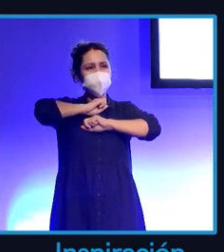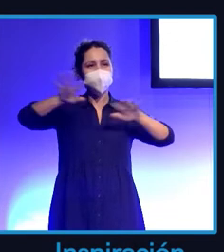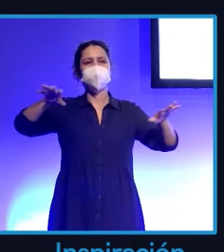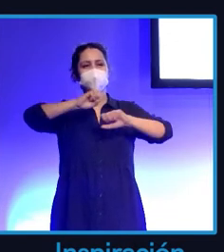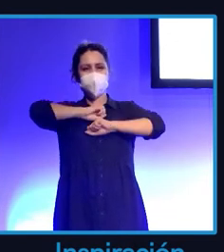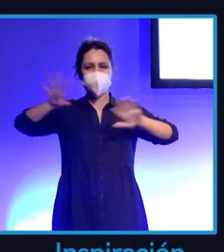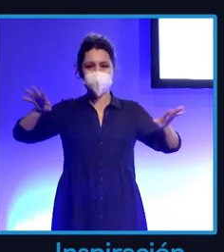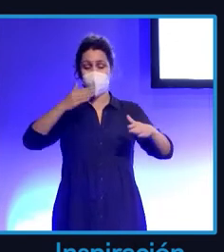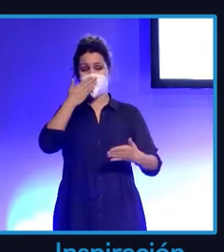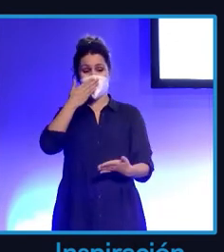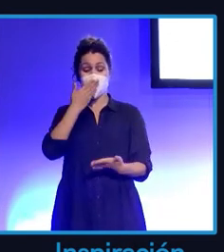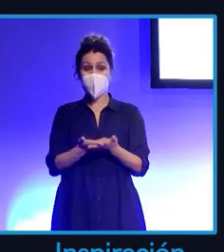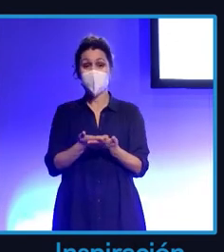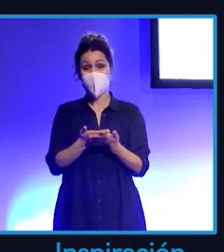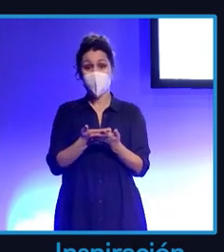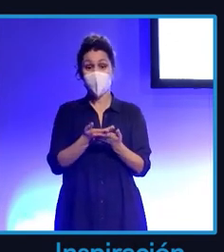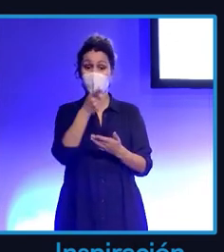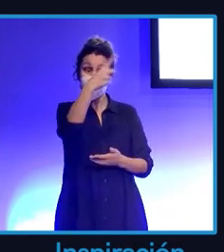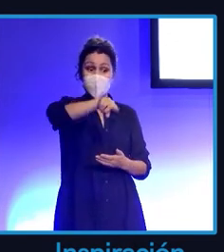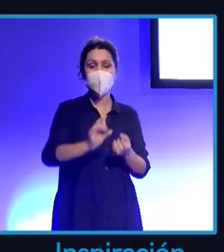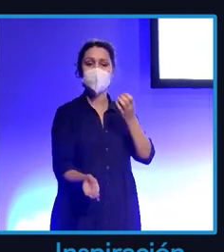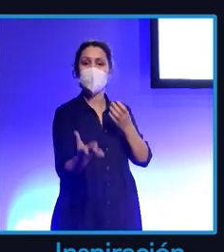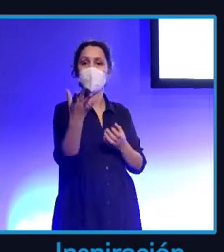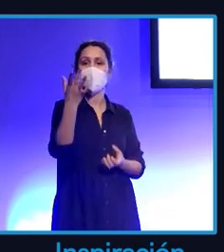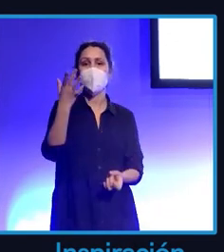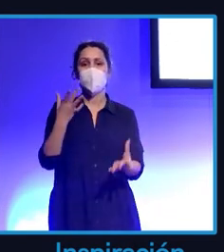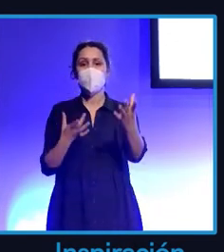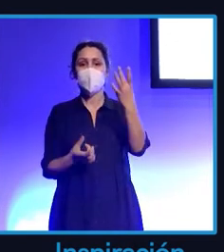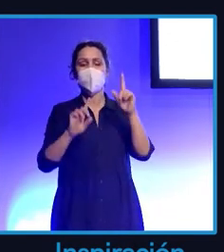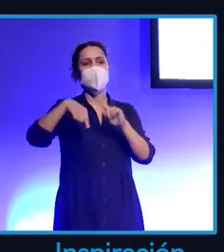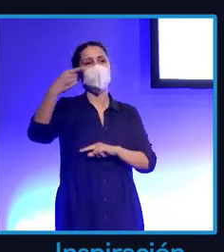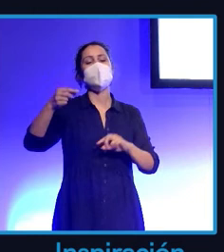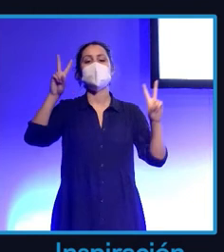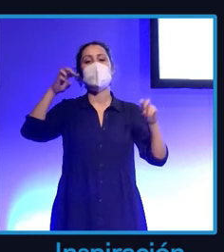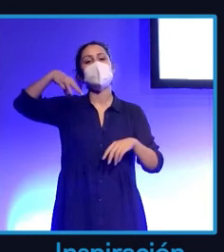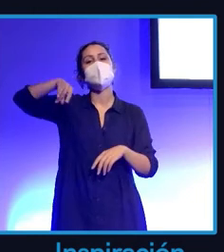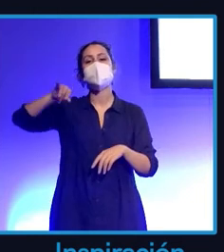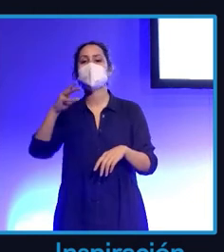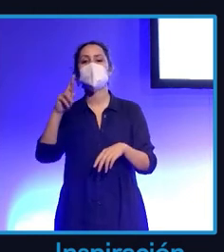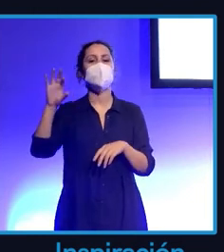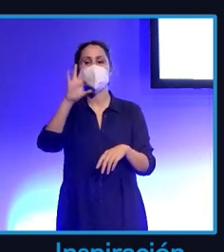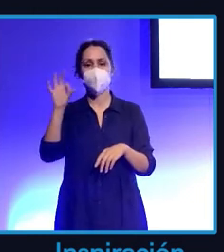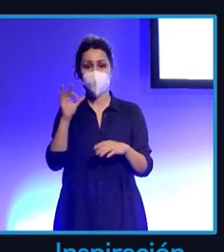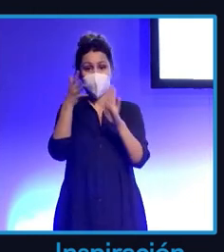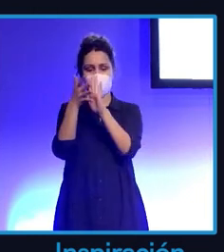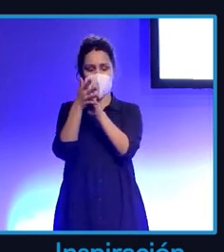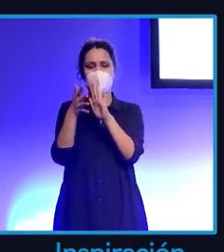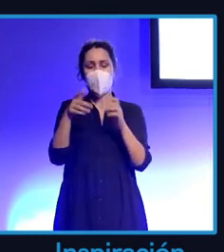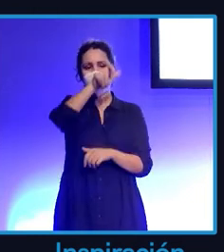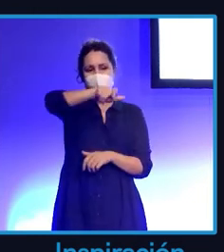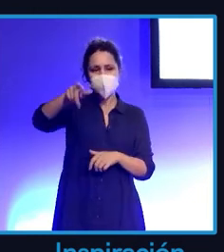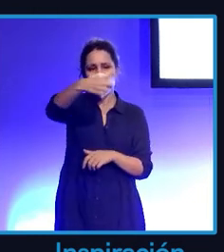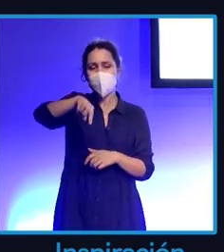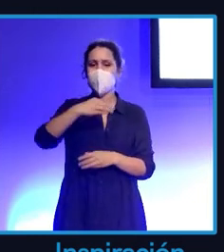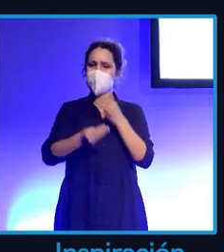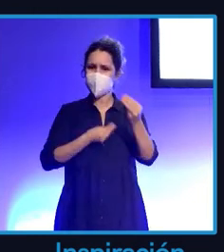brutal que están surgiendo como los micros, que ahora lo veremos un poco más adelante. Y hay mucha gente que lo hace